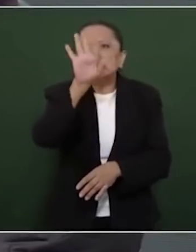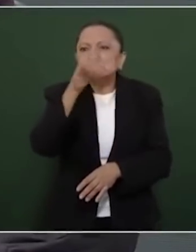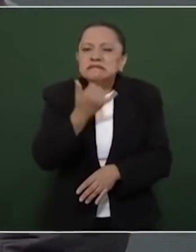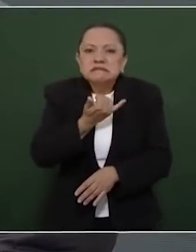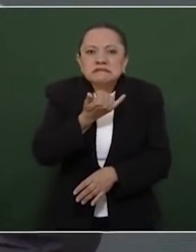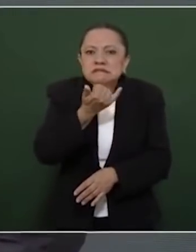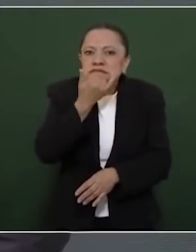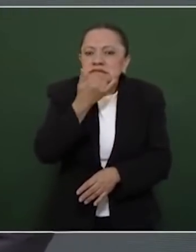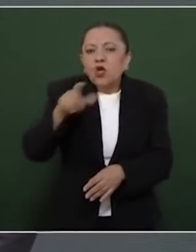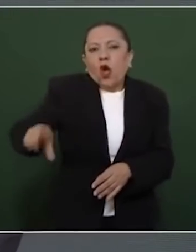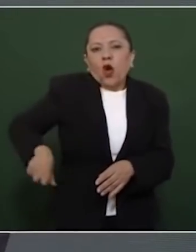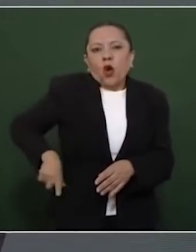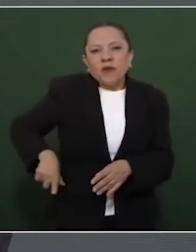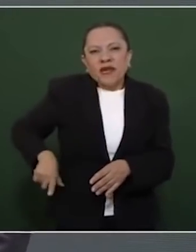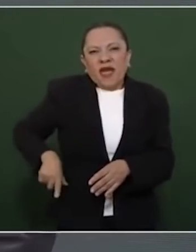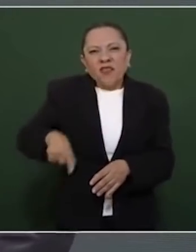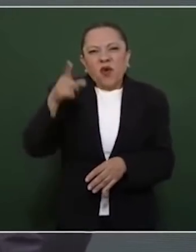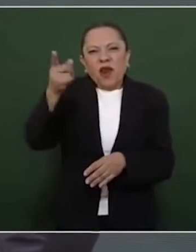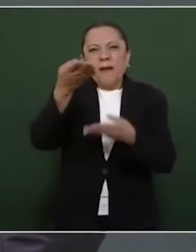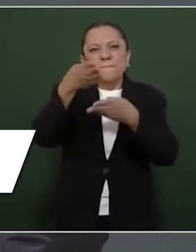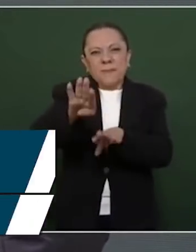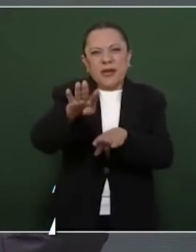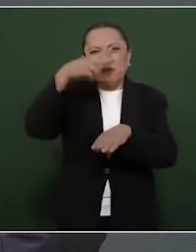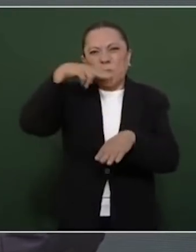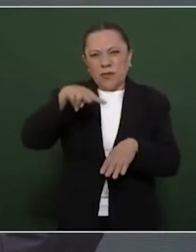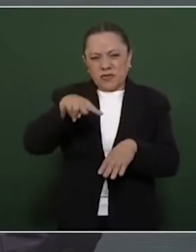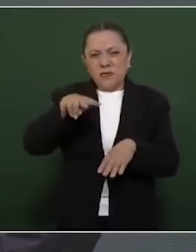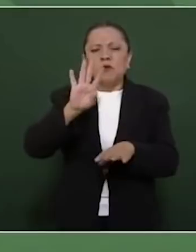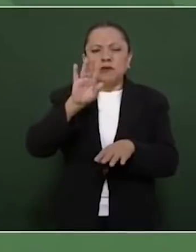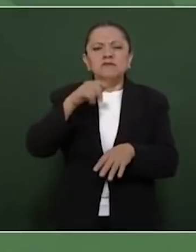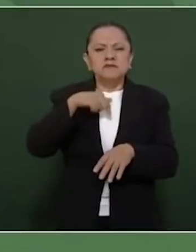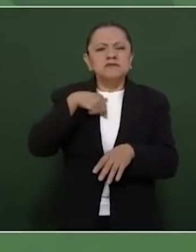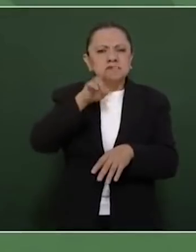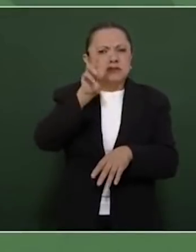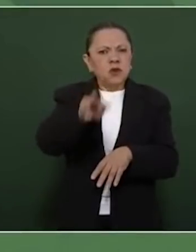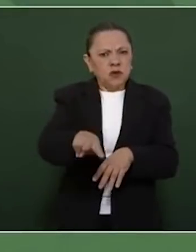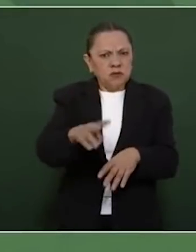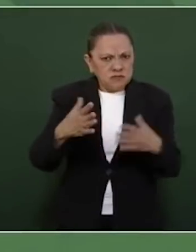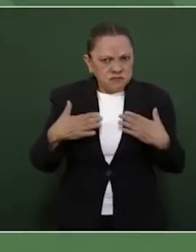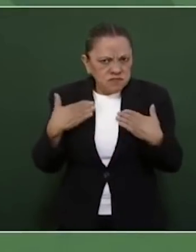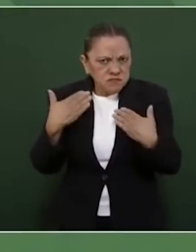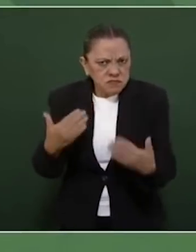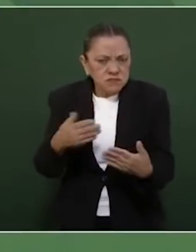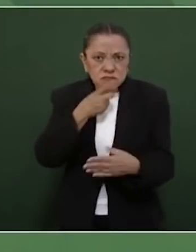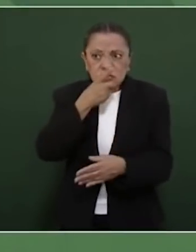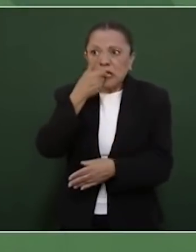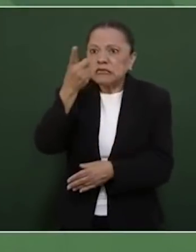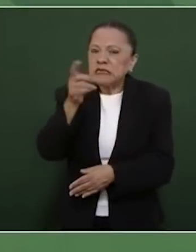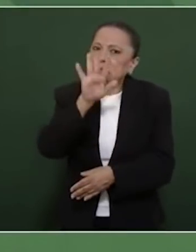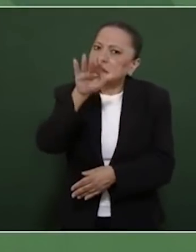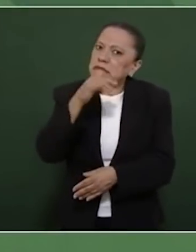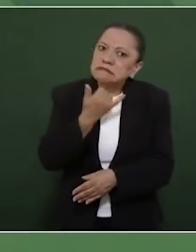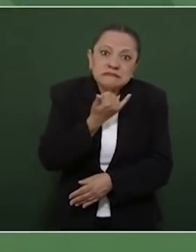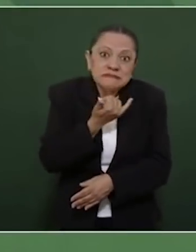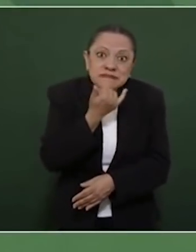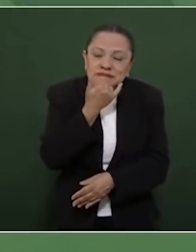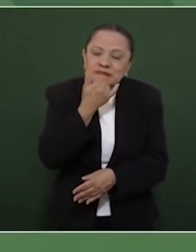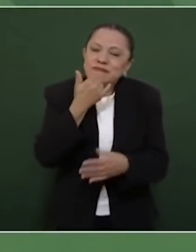gobernadora del Banco de México y ellos entendieron que